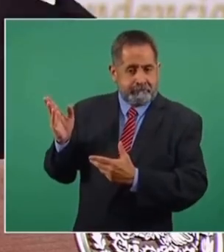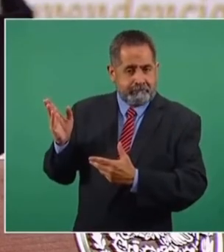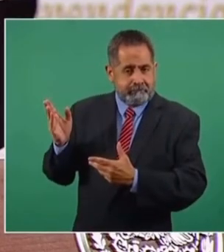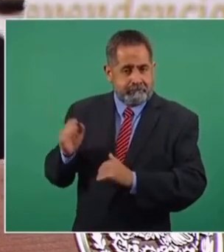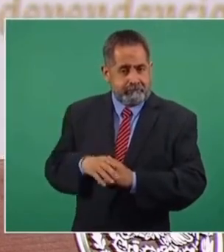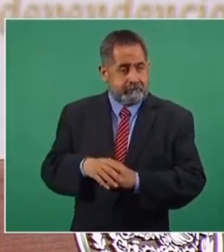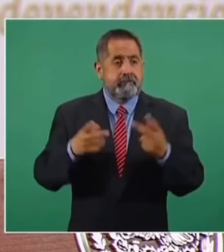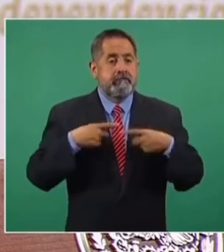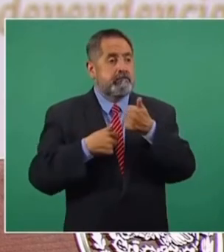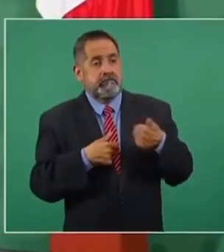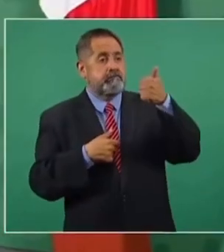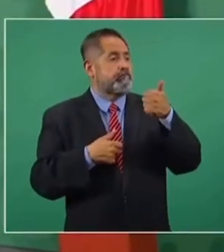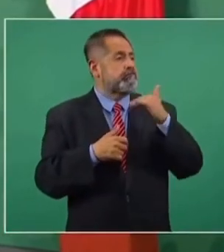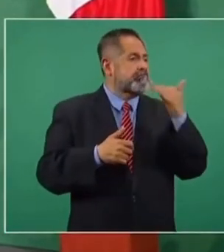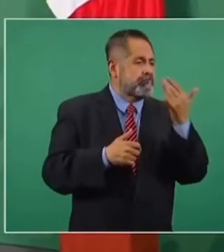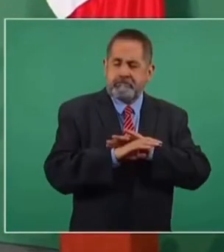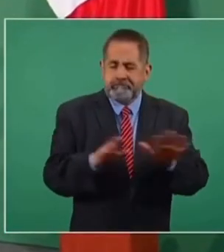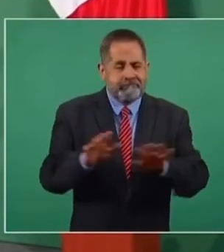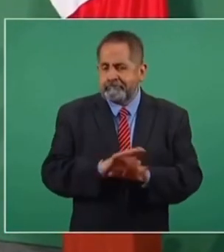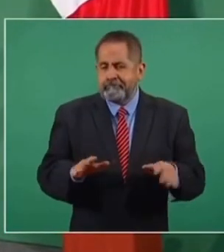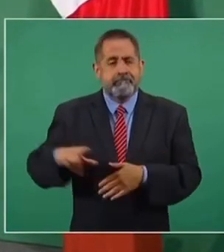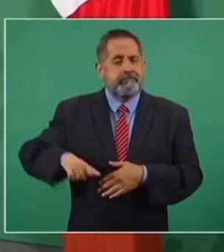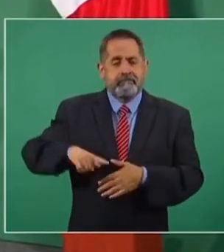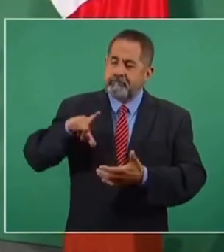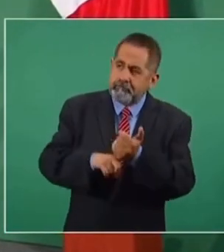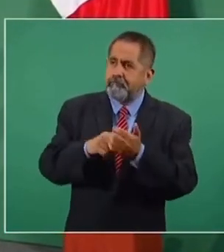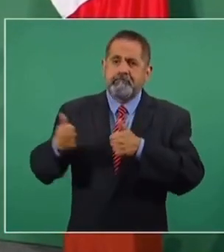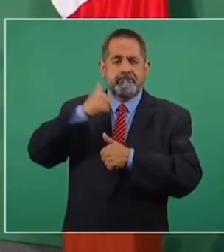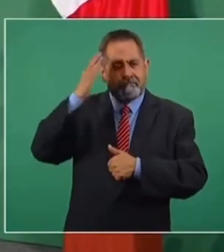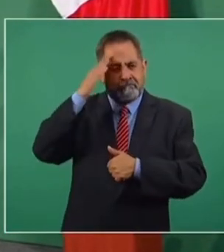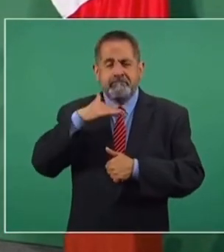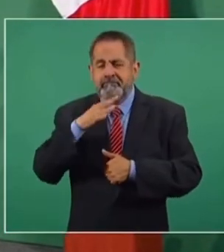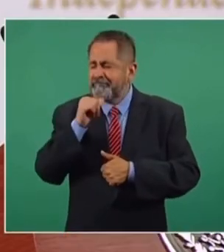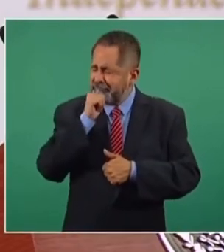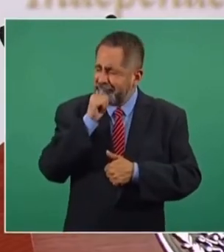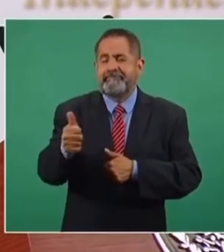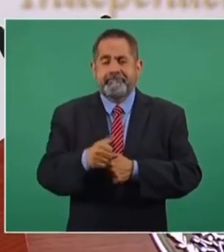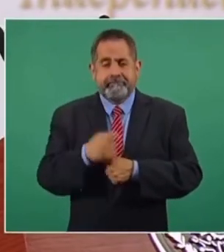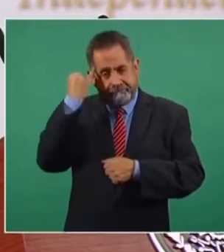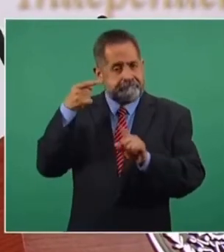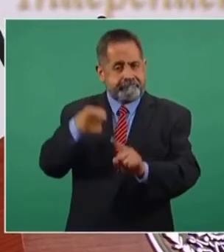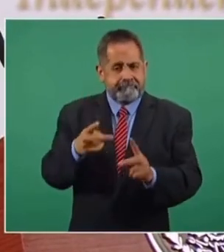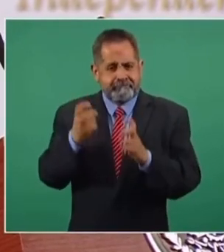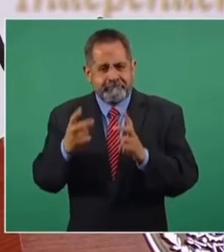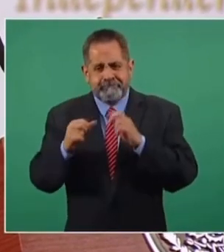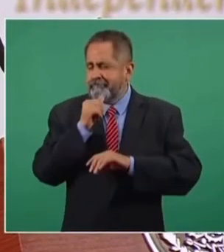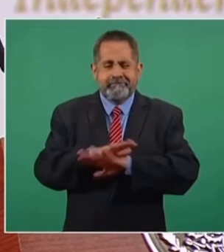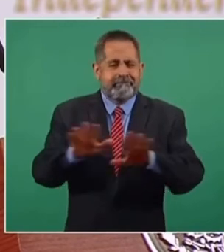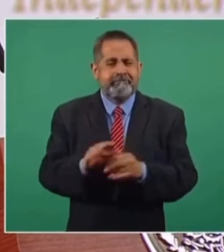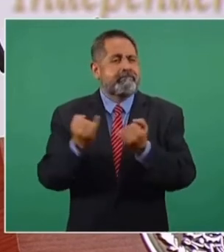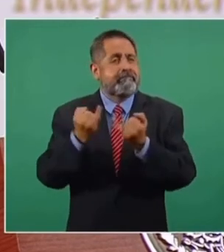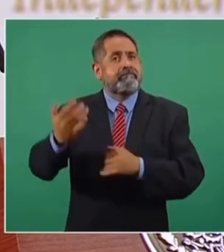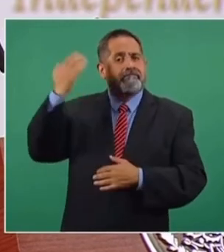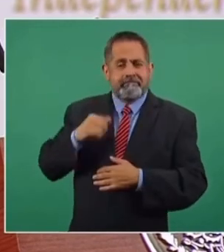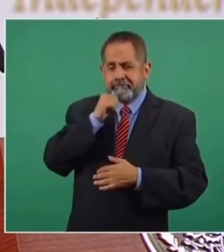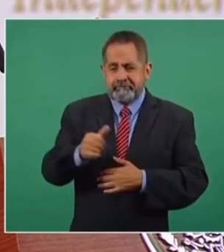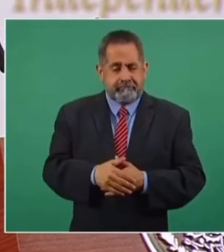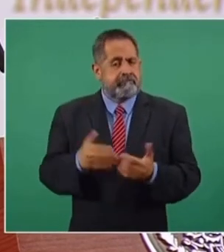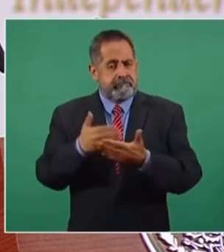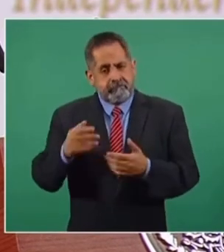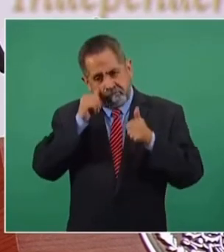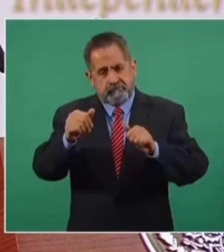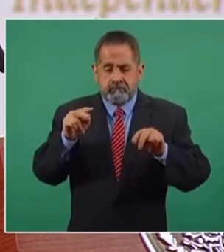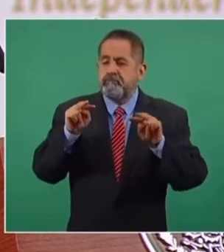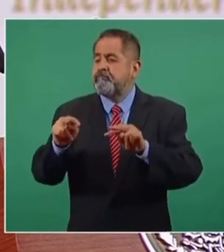Arriba. Y el gobierno no está dedicado a robar, como era antes. El gobierno está